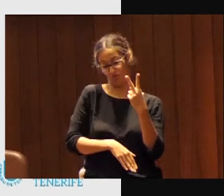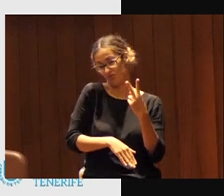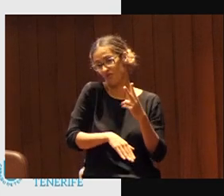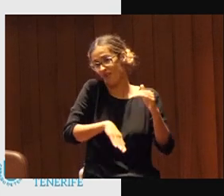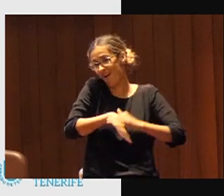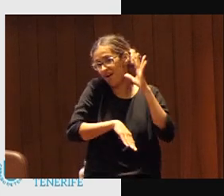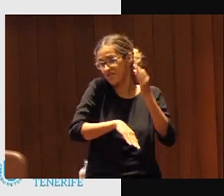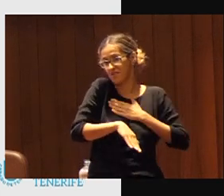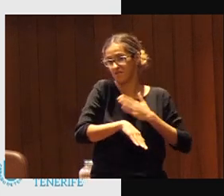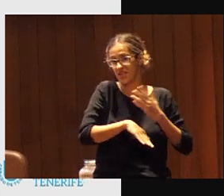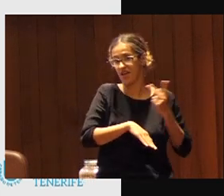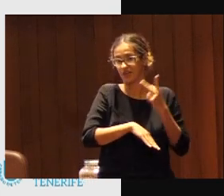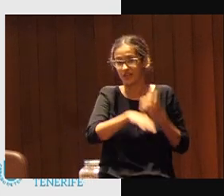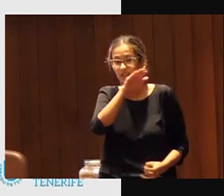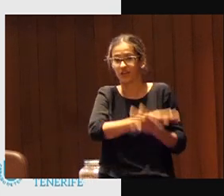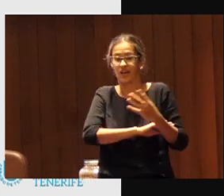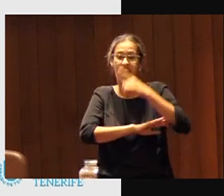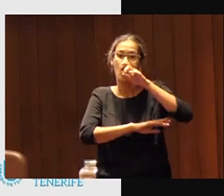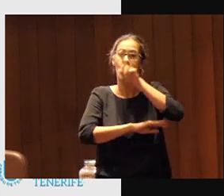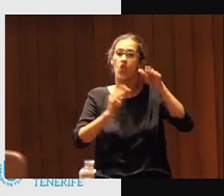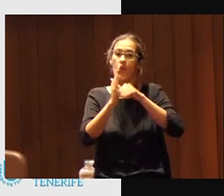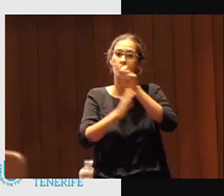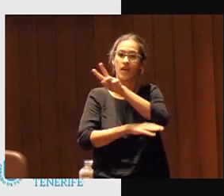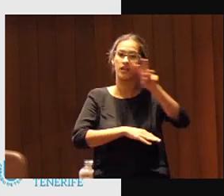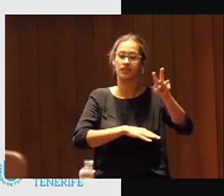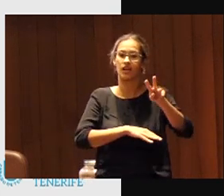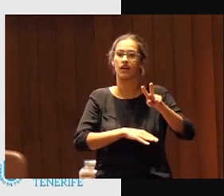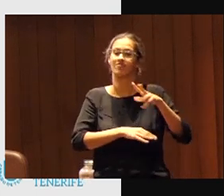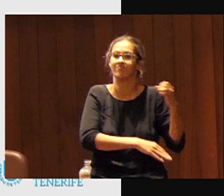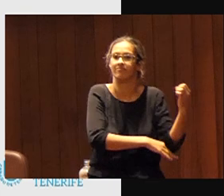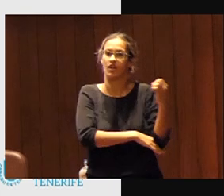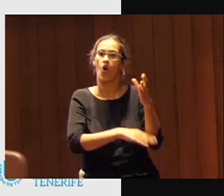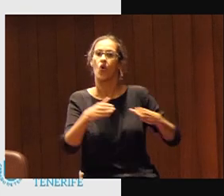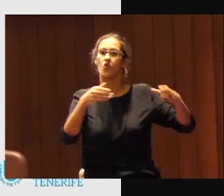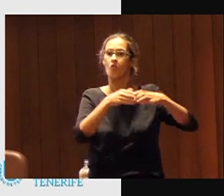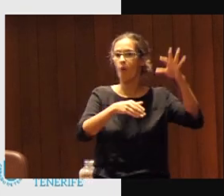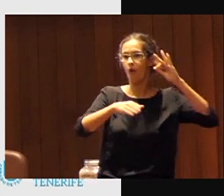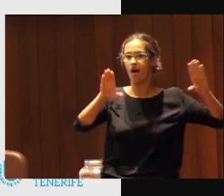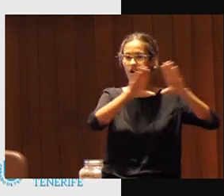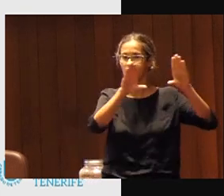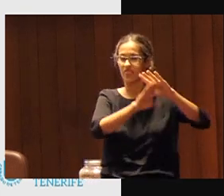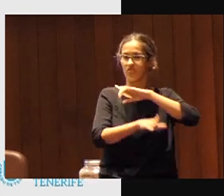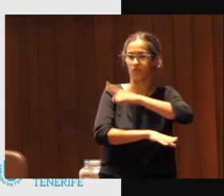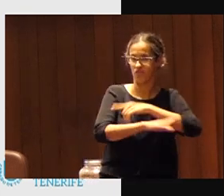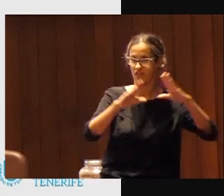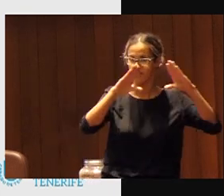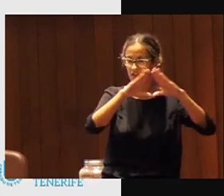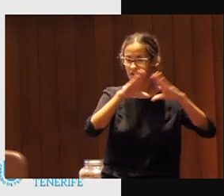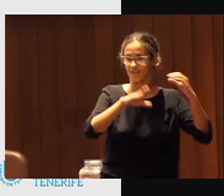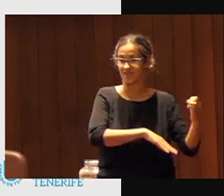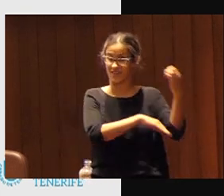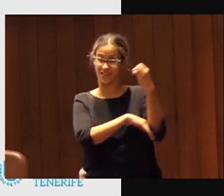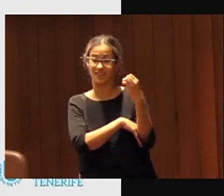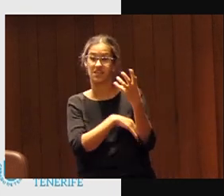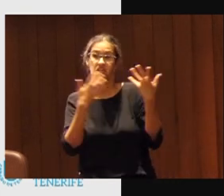lo desarrollaron en 2013 con la ayuda de otro grupo de mujeres feministas deportistas feministas bien pues